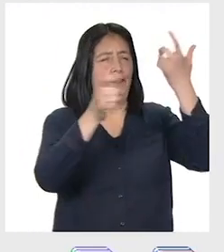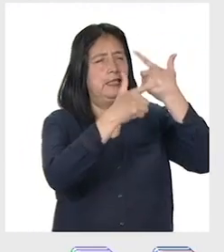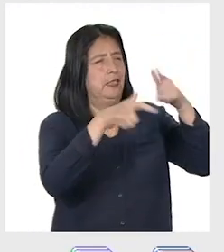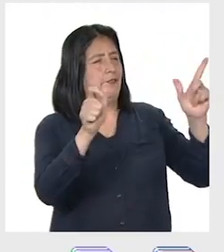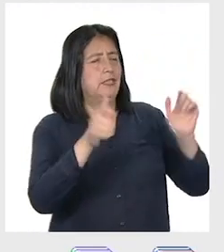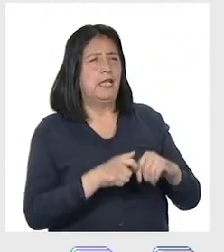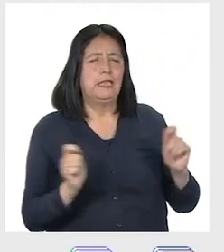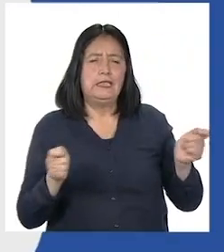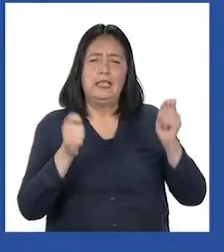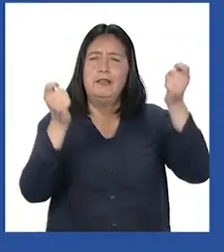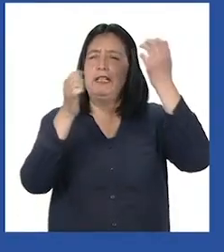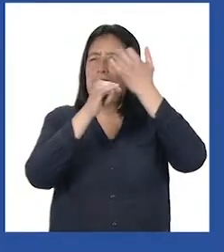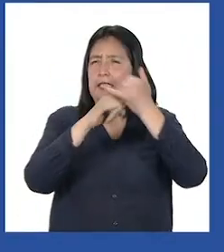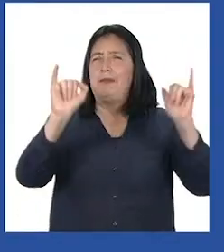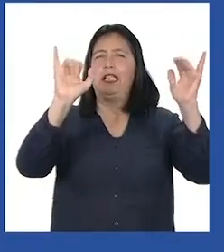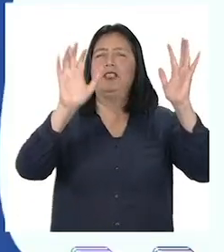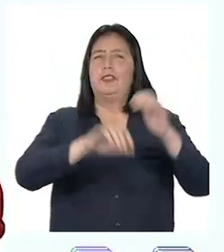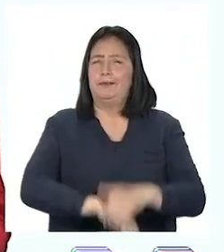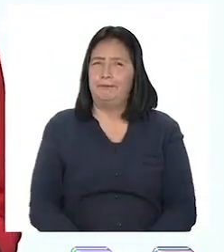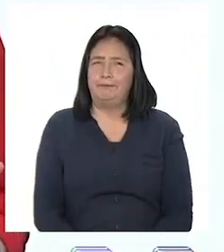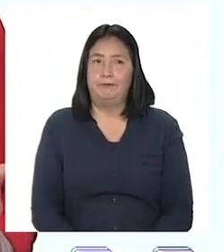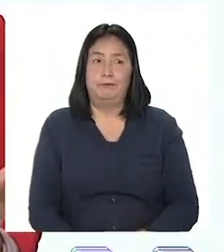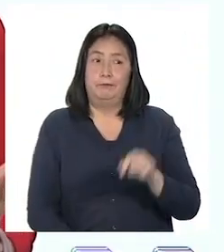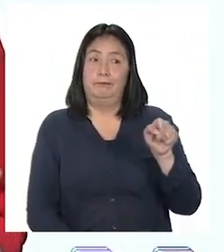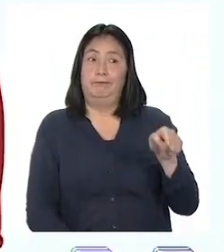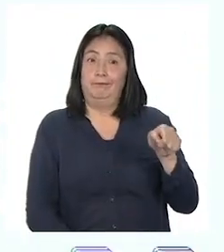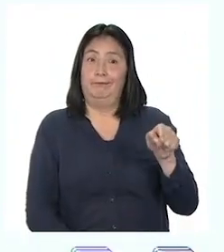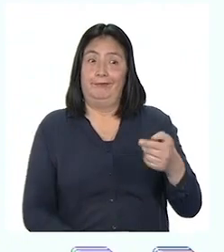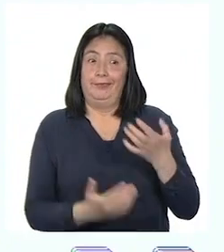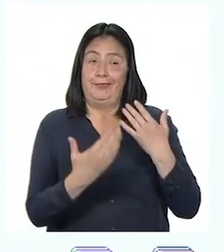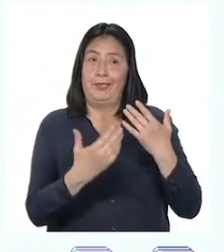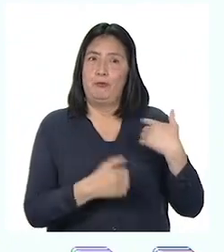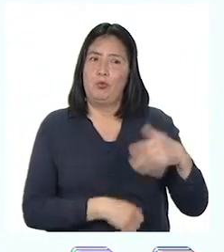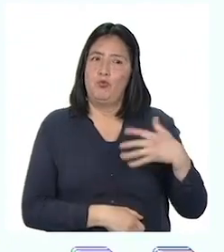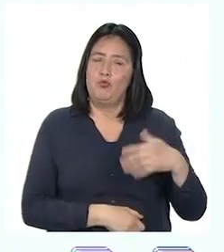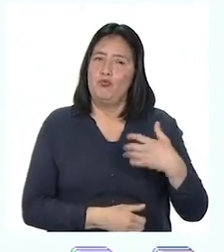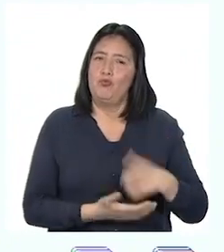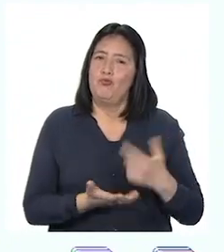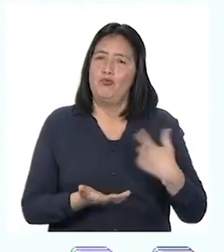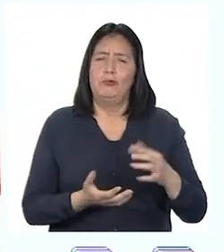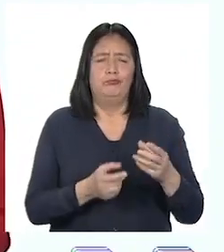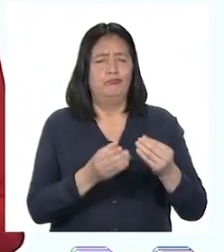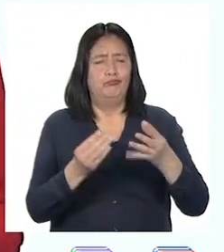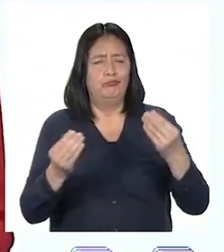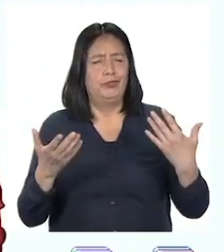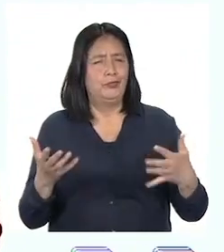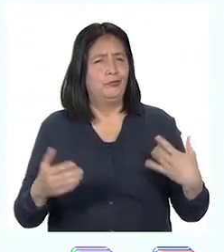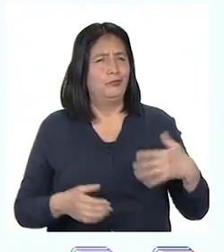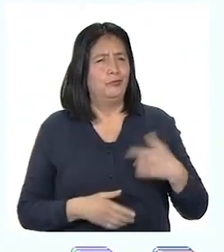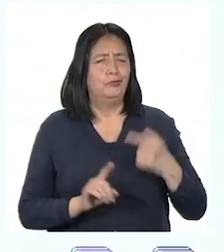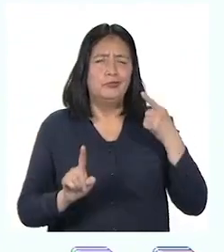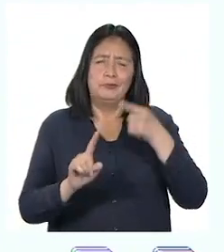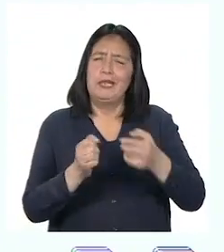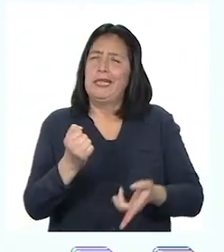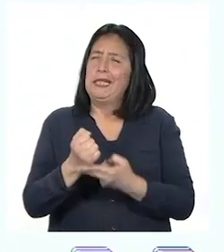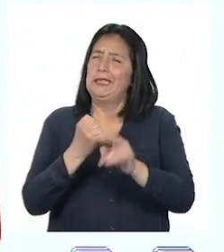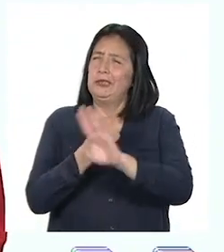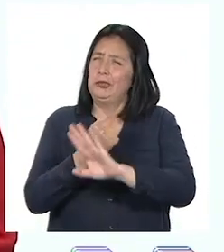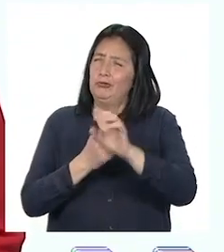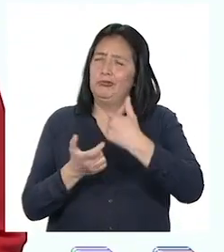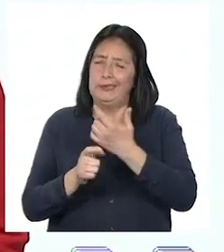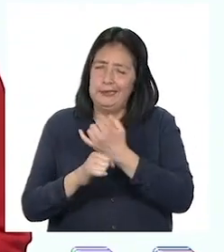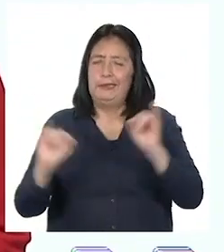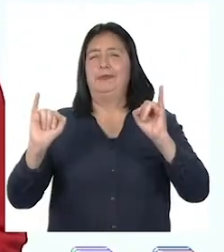libertad! ¡Viva la independencia! Esta declaración marcó un hito en la serie de acciones que apuntaron a garantizar nuestra